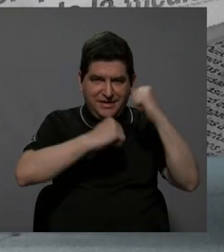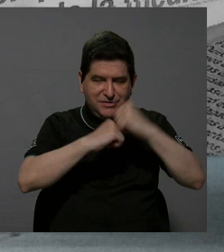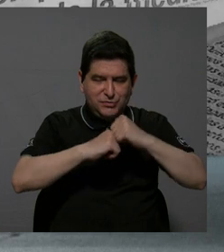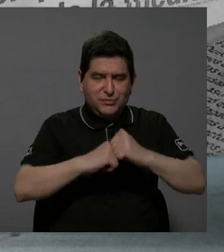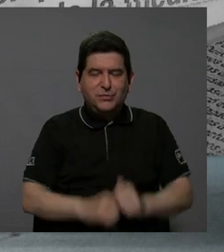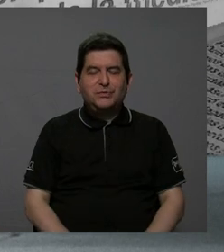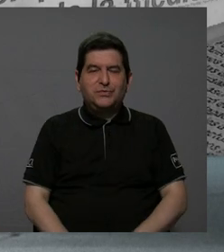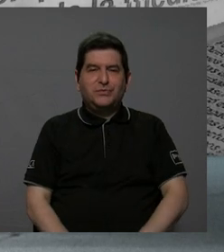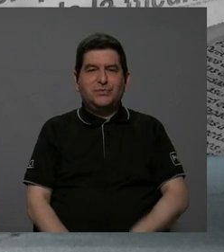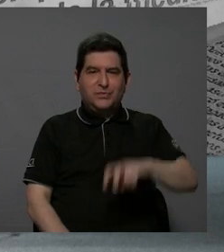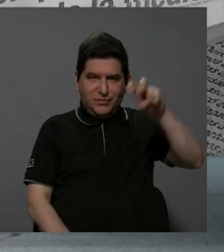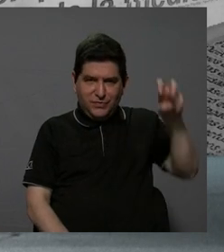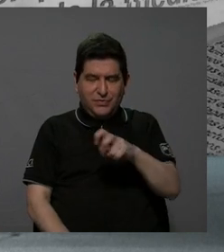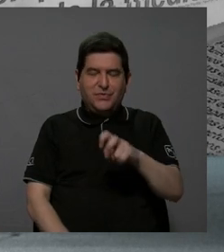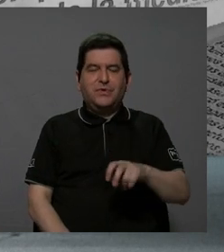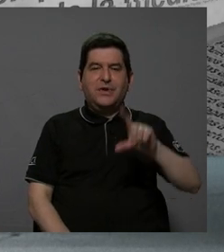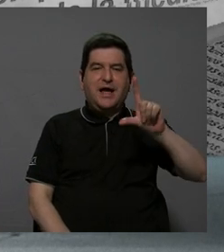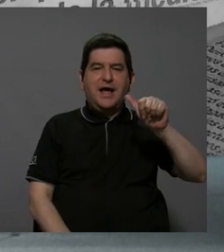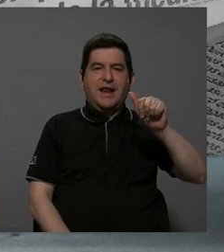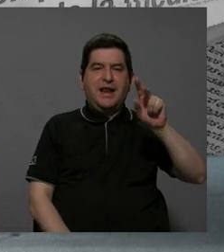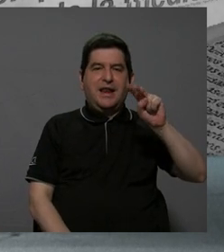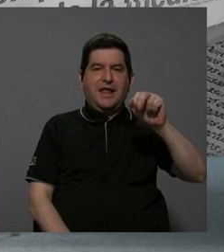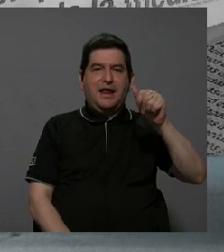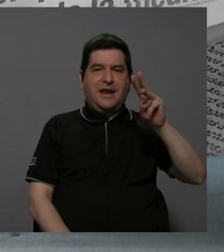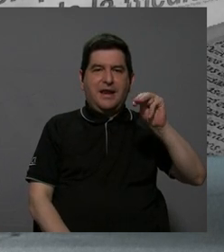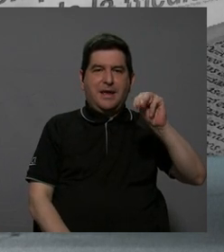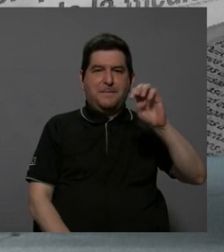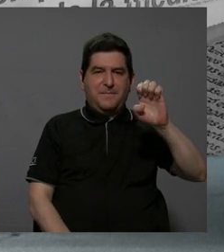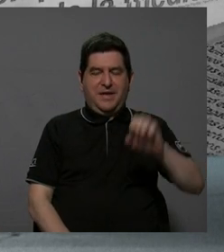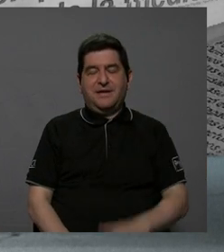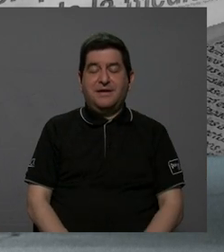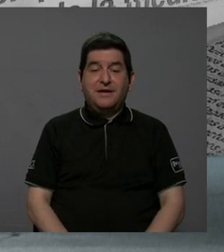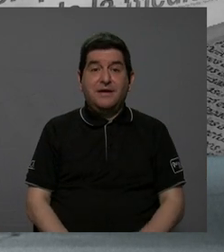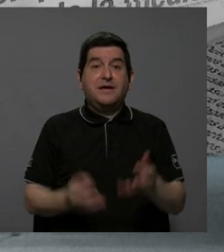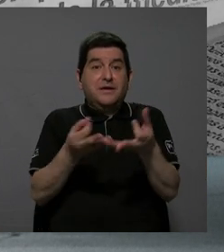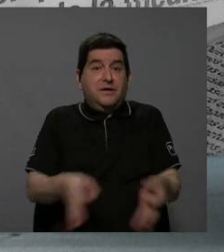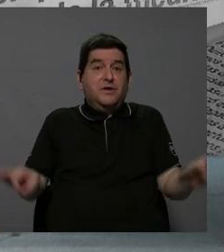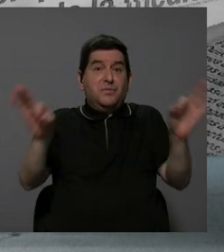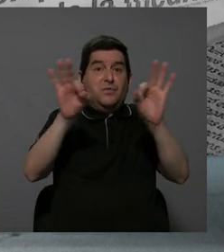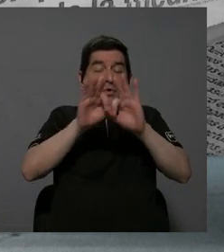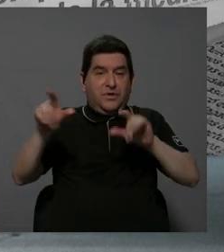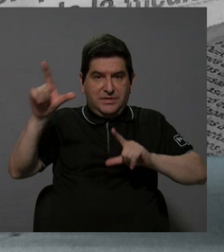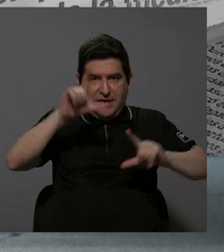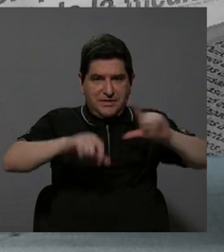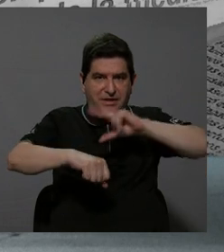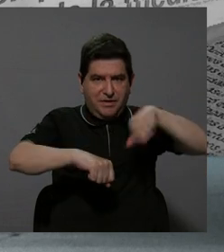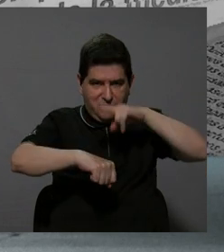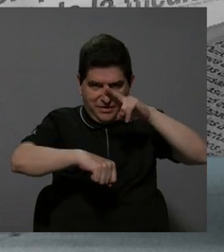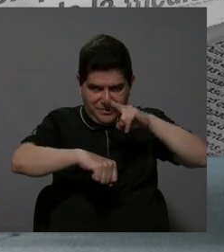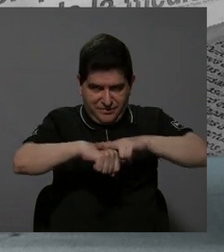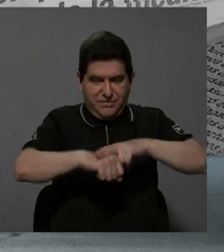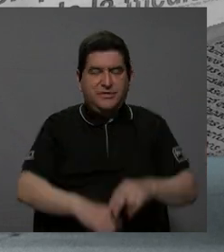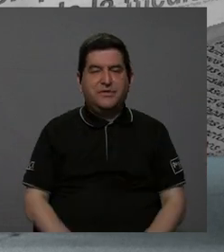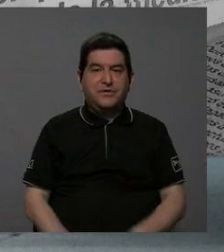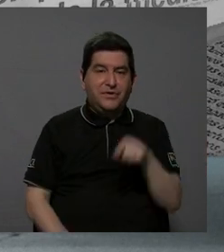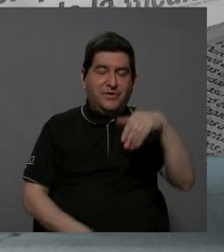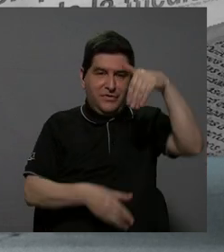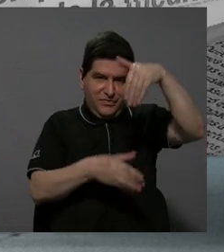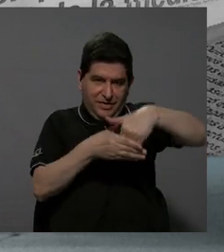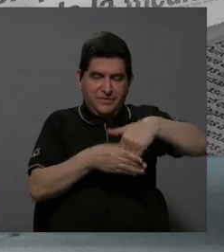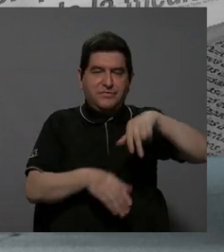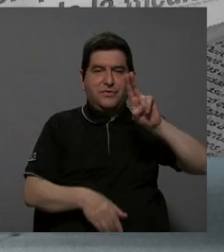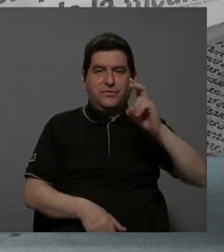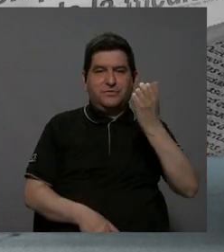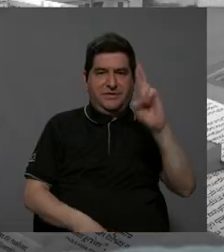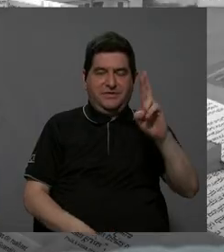transporte, de la ANAME, ese laboratorio tan importante que es un laboratorio nacional y está ubicado en la Universidad